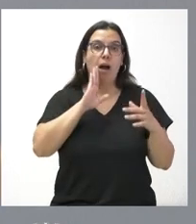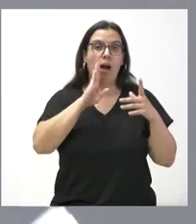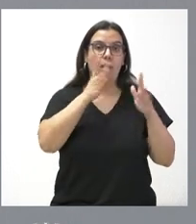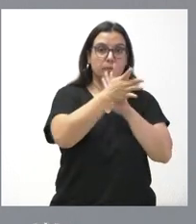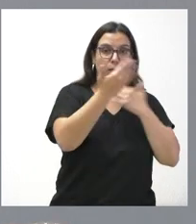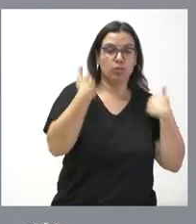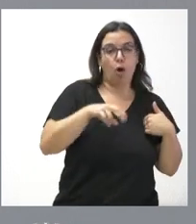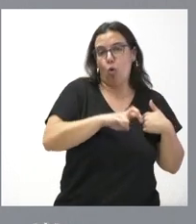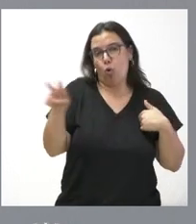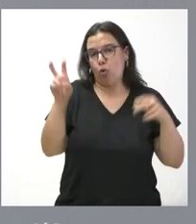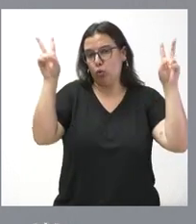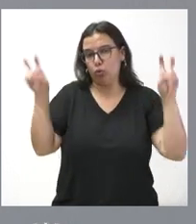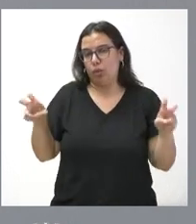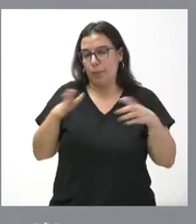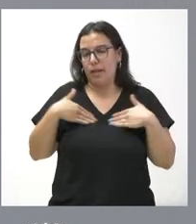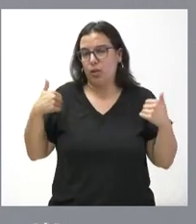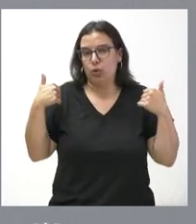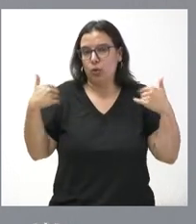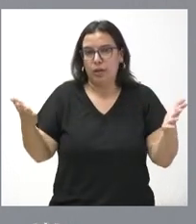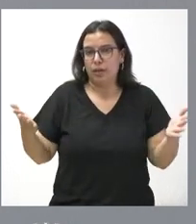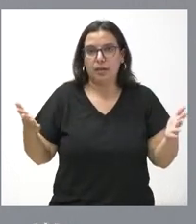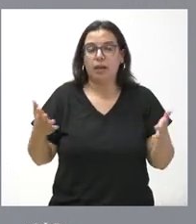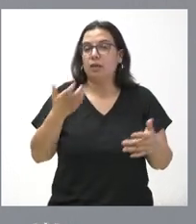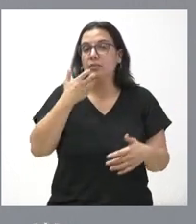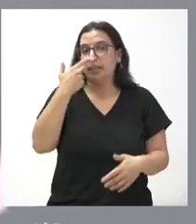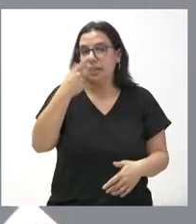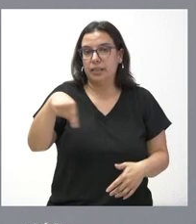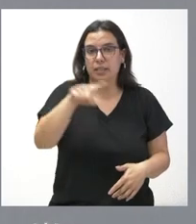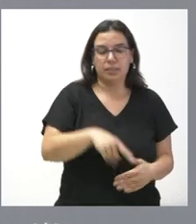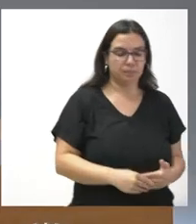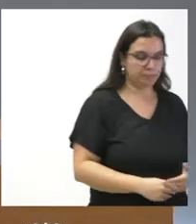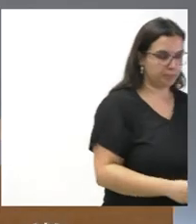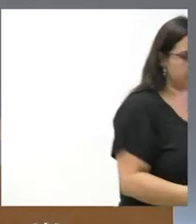cualquier otra actuación que pudiera resultar de su interés.